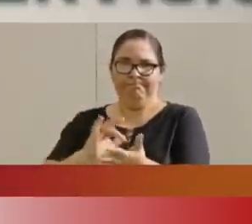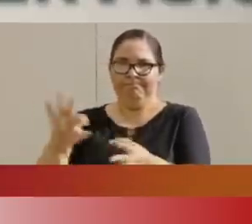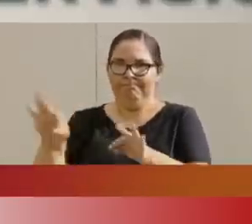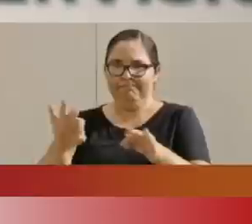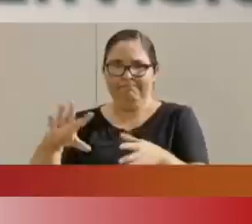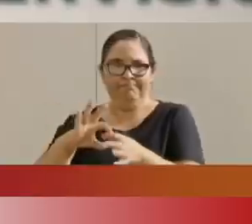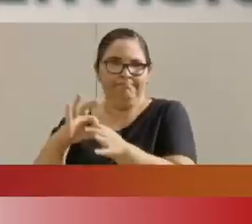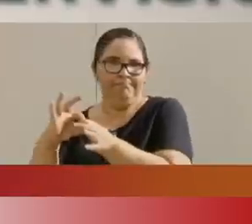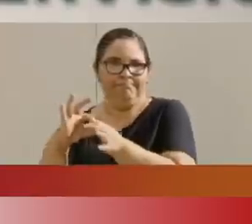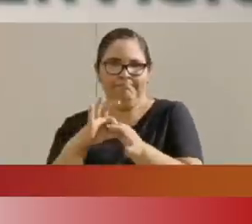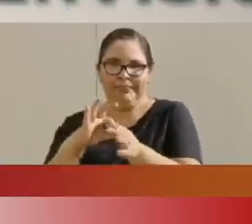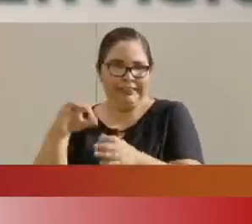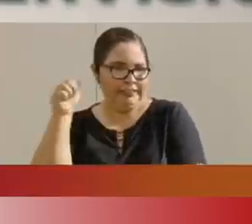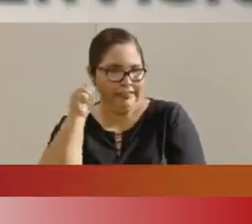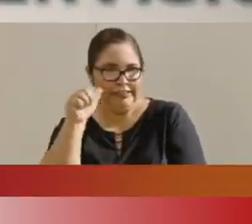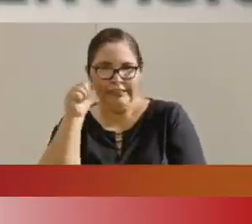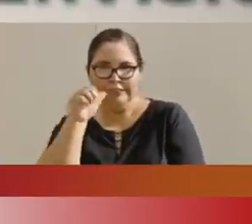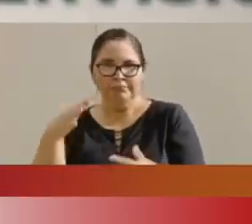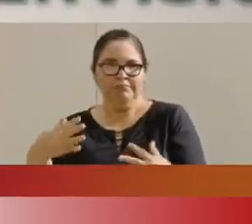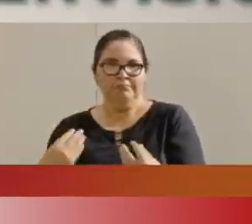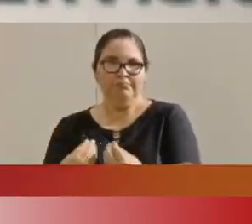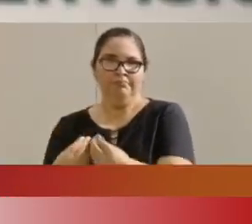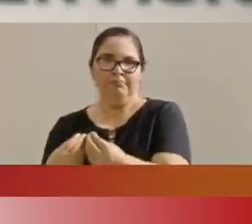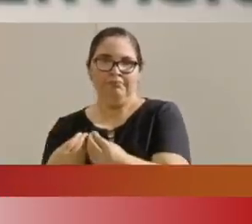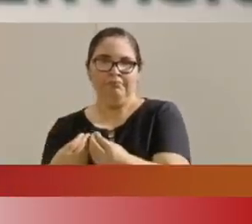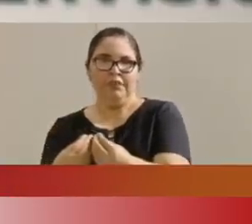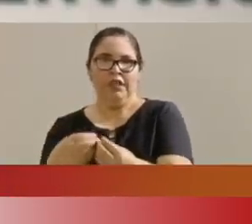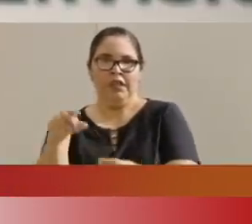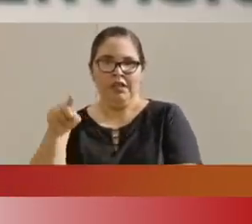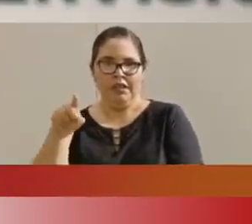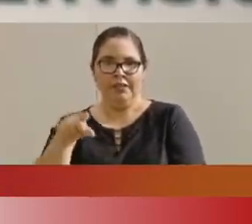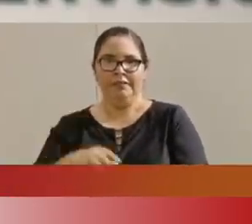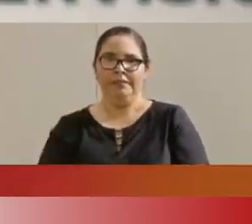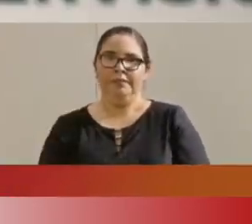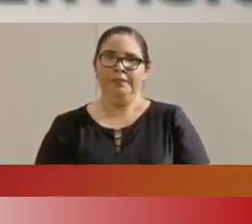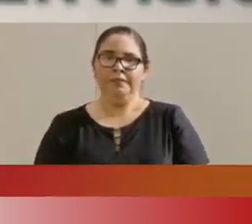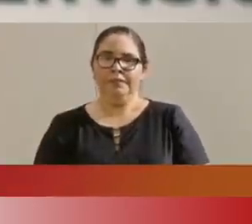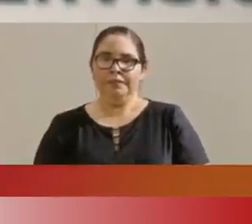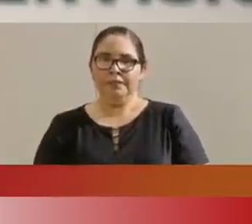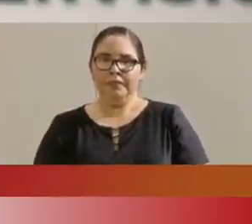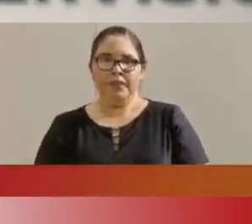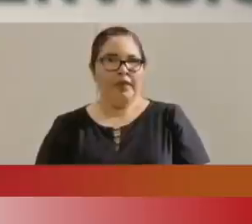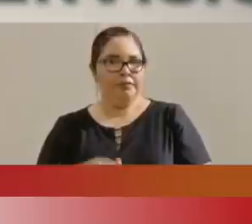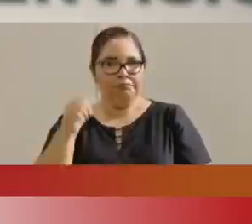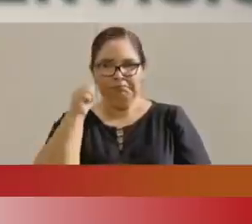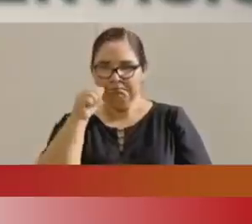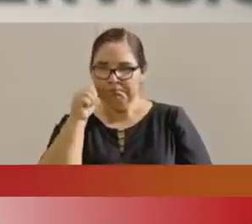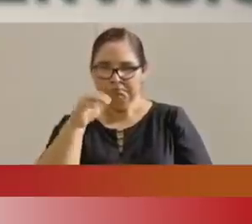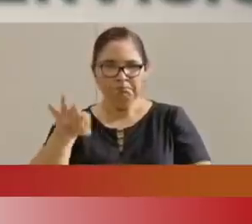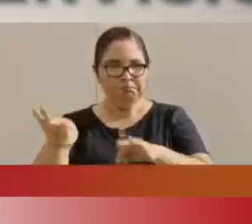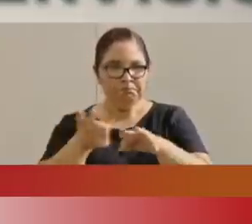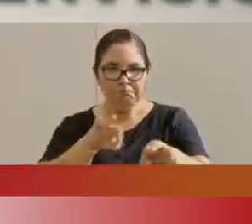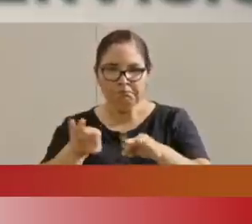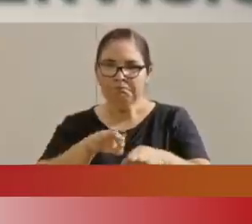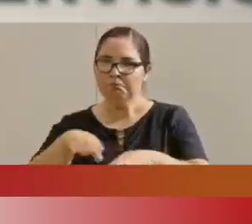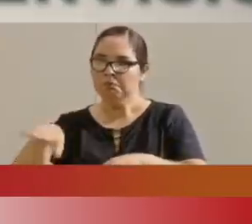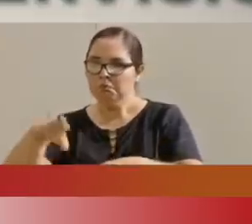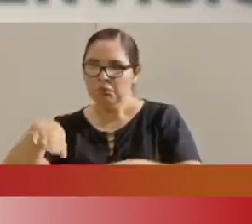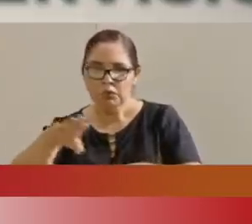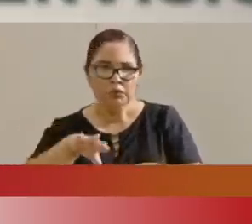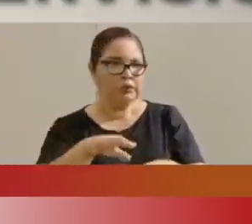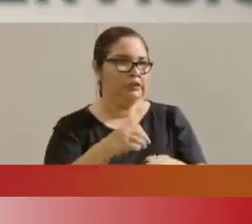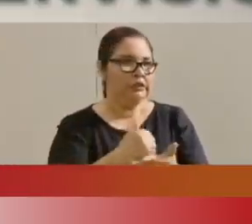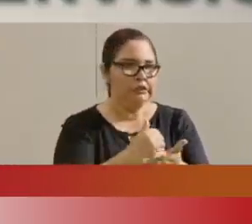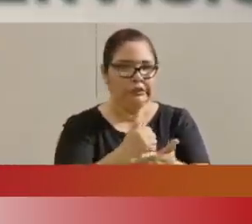la colaboración del gobernador de Sinaloa. Hemos estado trabajando de